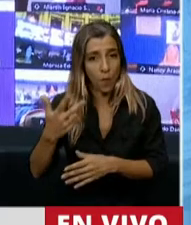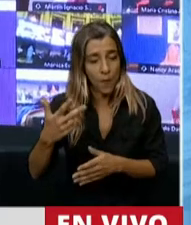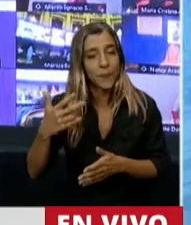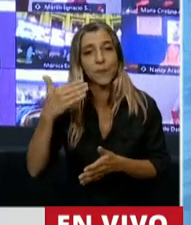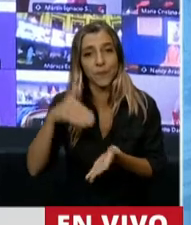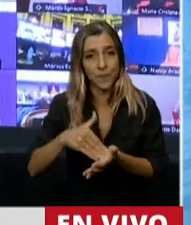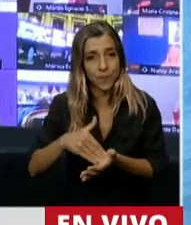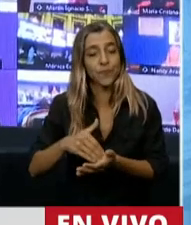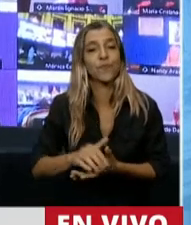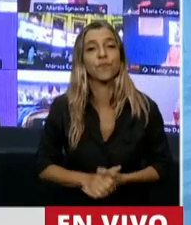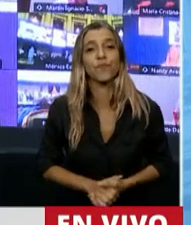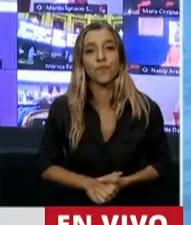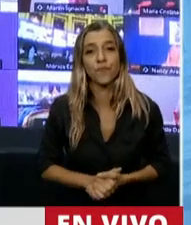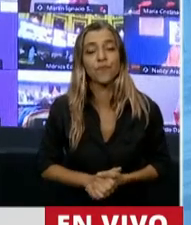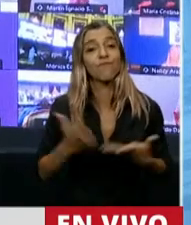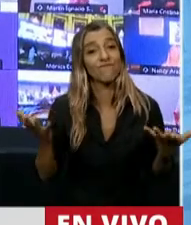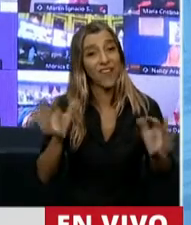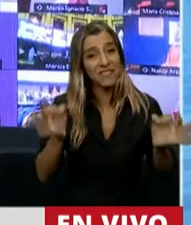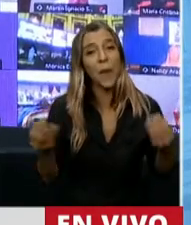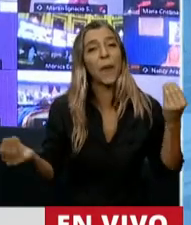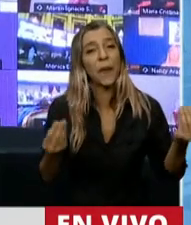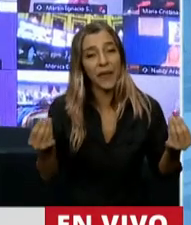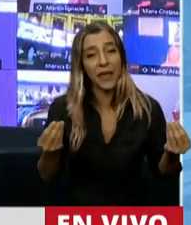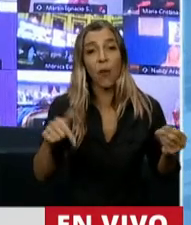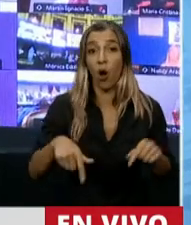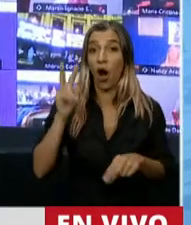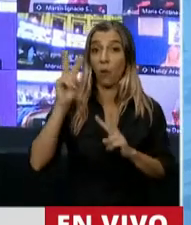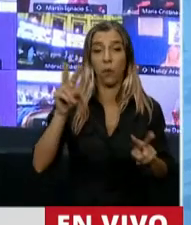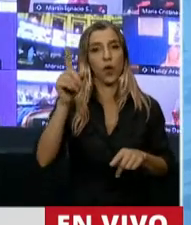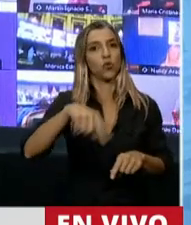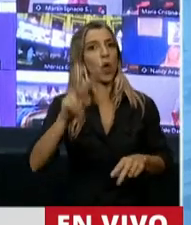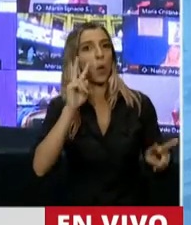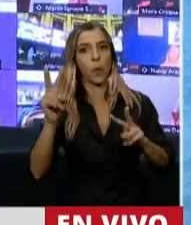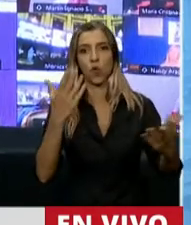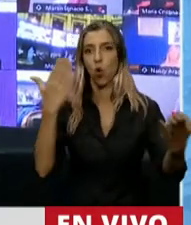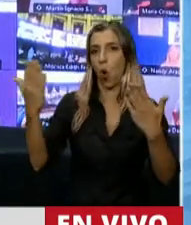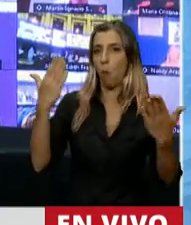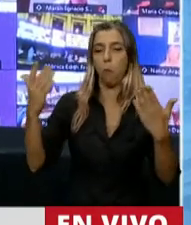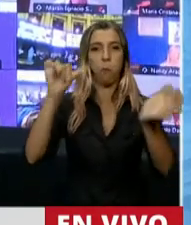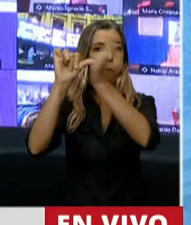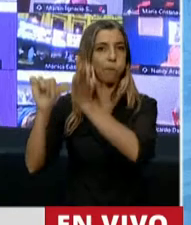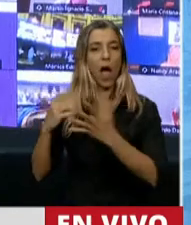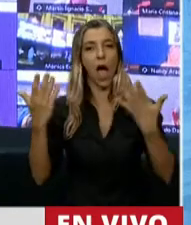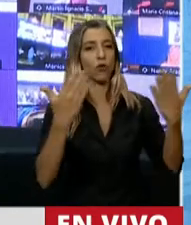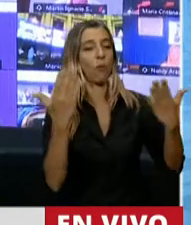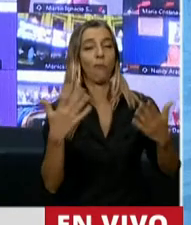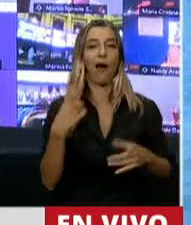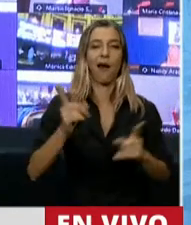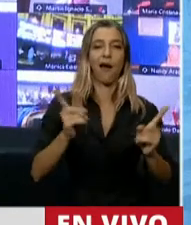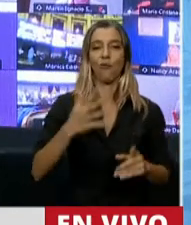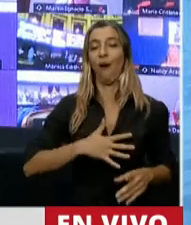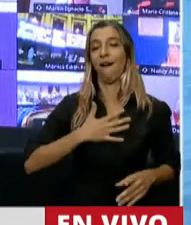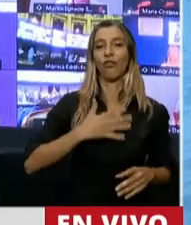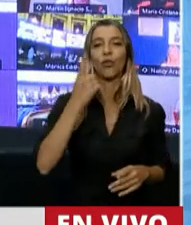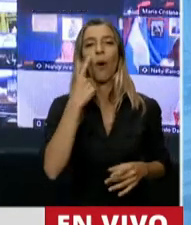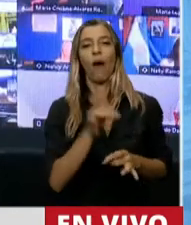Pero ¿sabe qué, señora Presidenta, ahora que veo que están mirando, comparando, viendo como gozosos cuántos